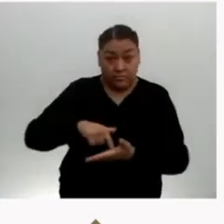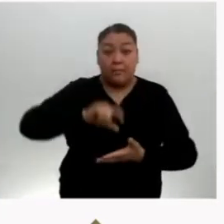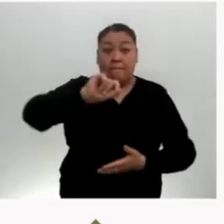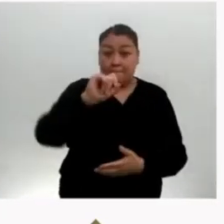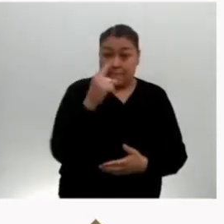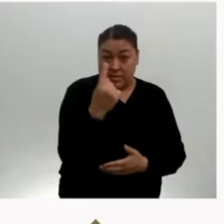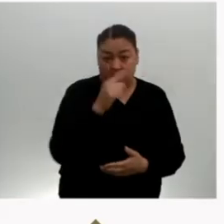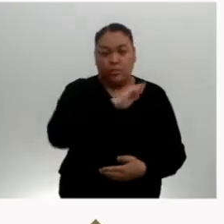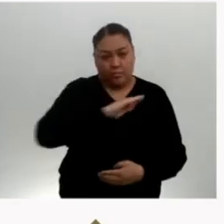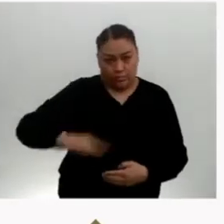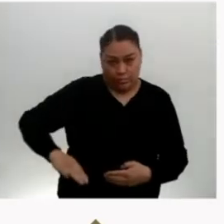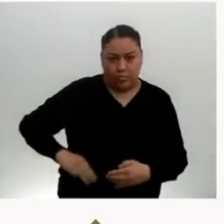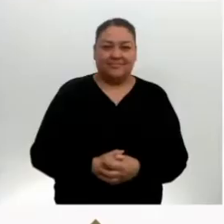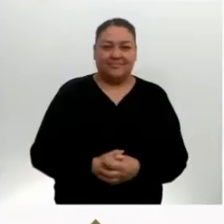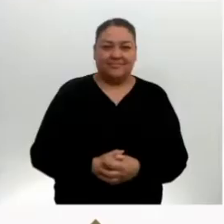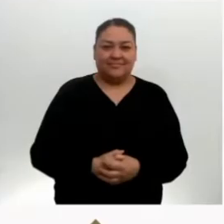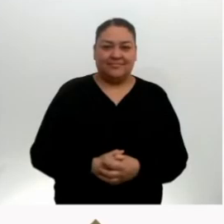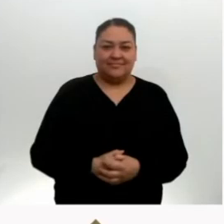municipios del estado.